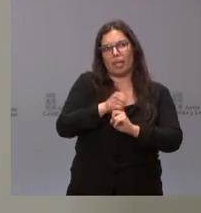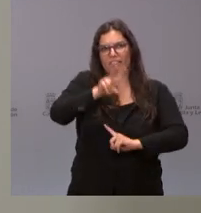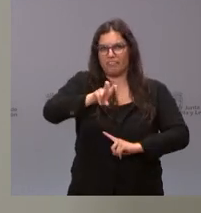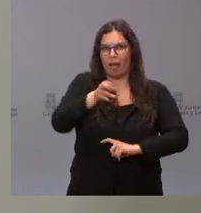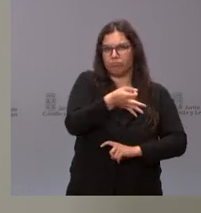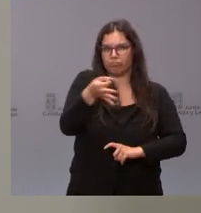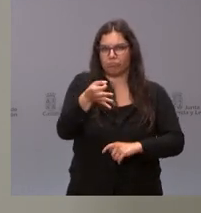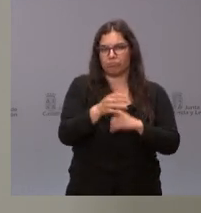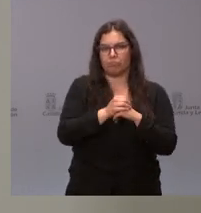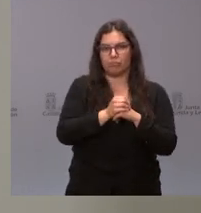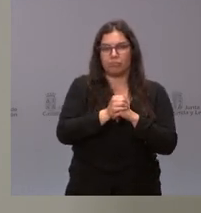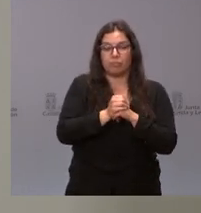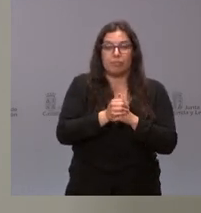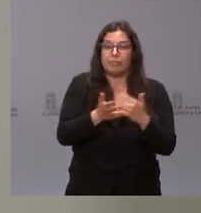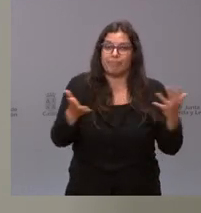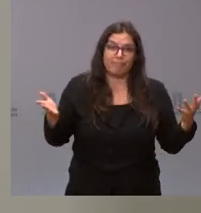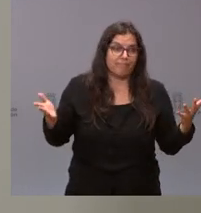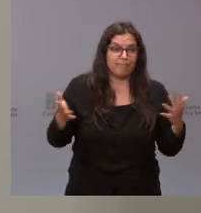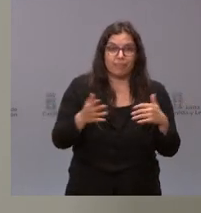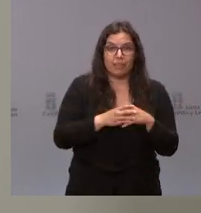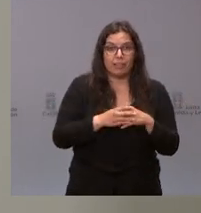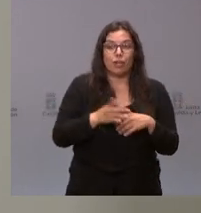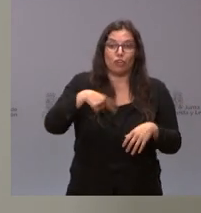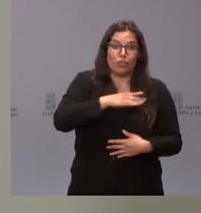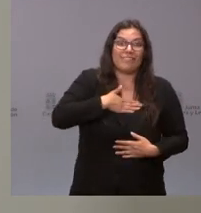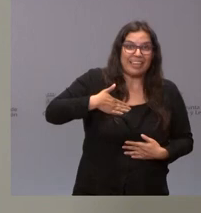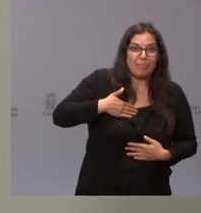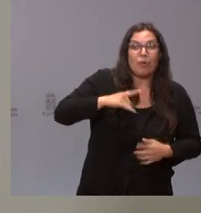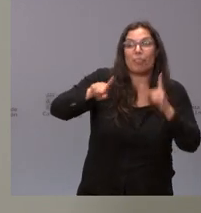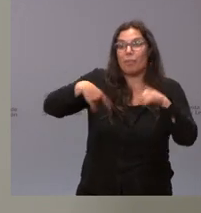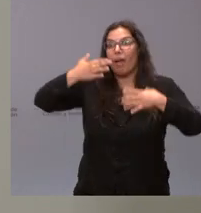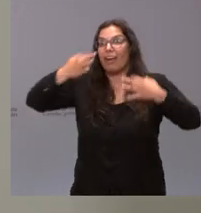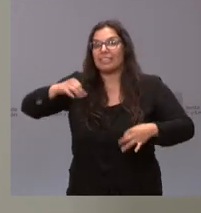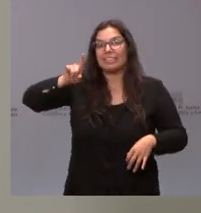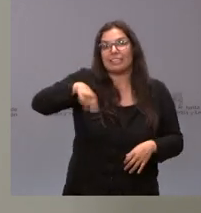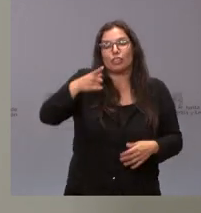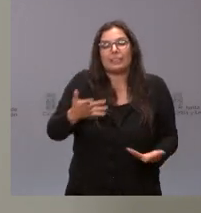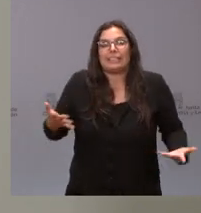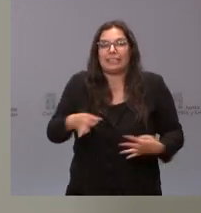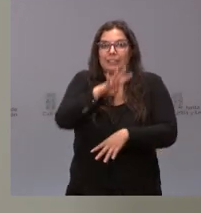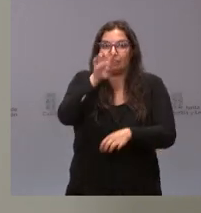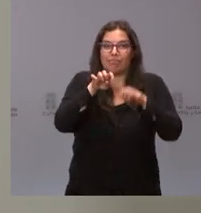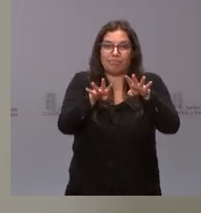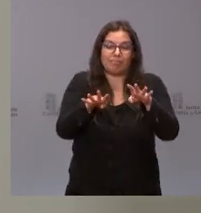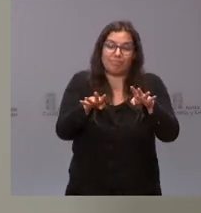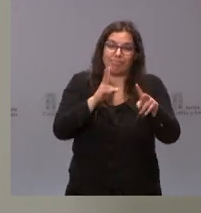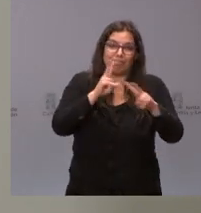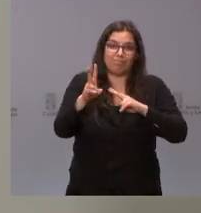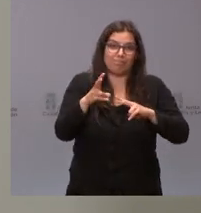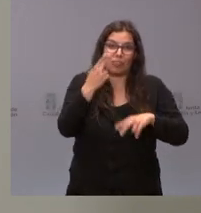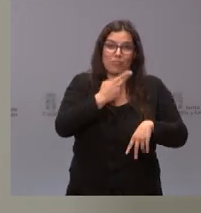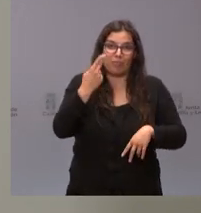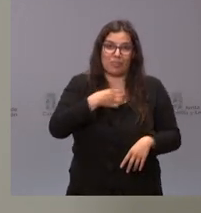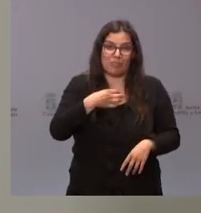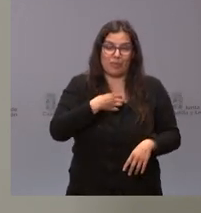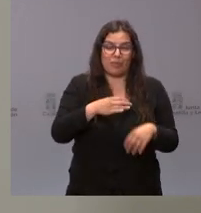pero una cosa es nuestro deseo y otra cosa es que este deseo se pueda convertir en realidad cosa que yo no le puedo confirmar a